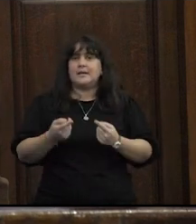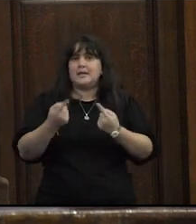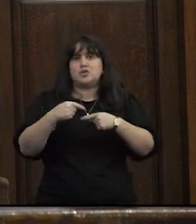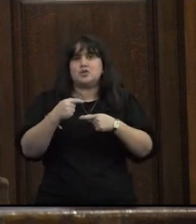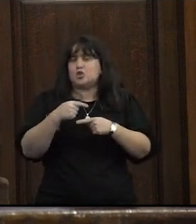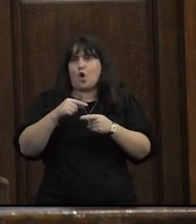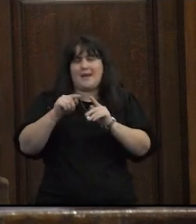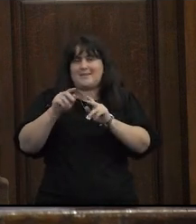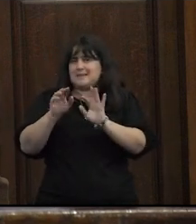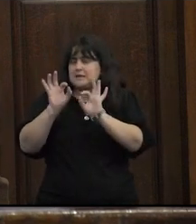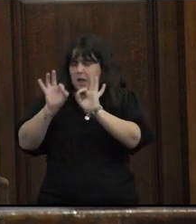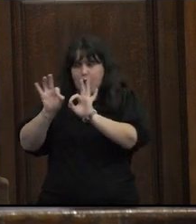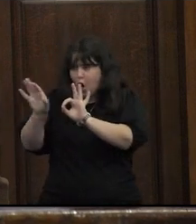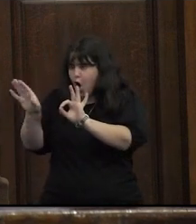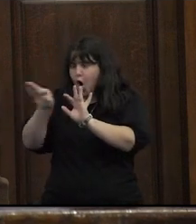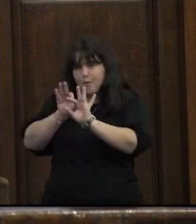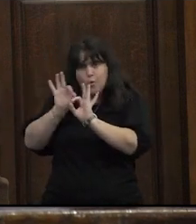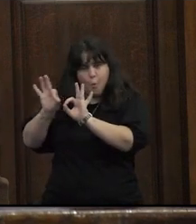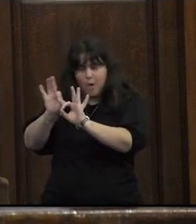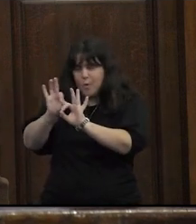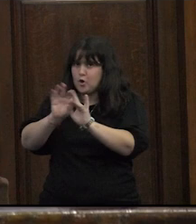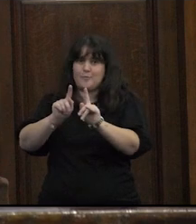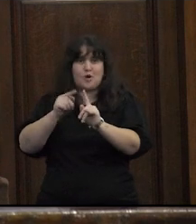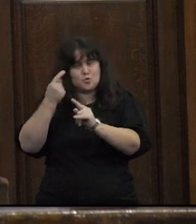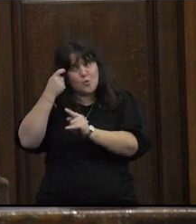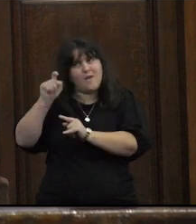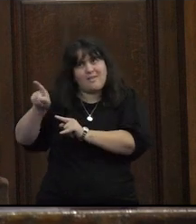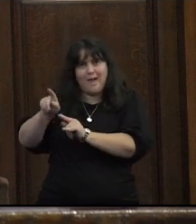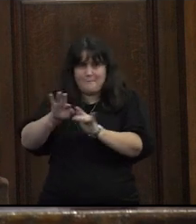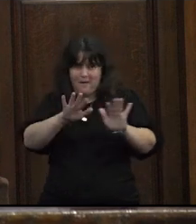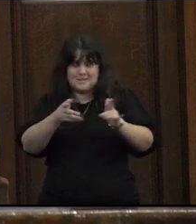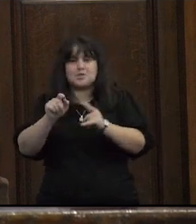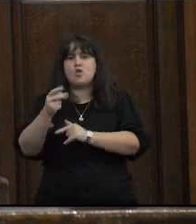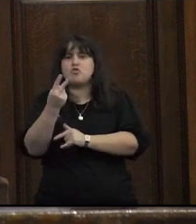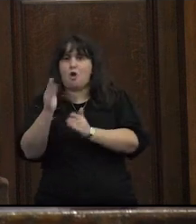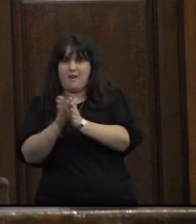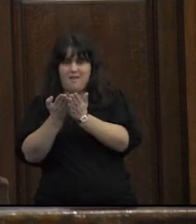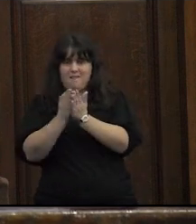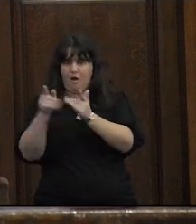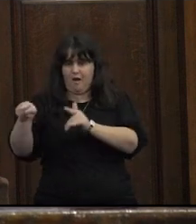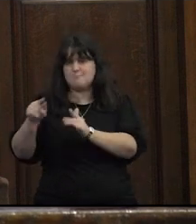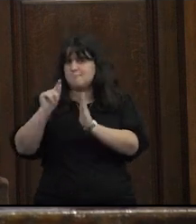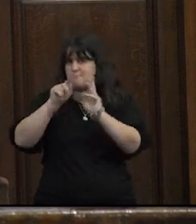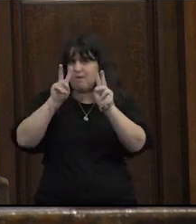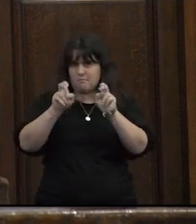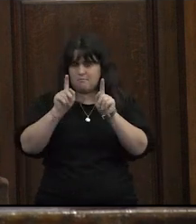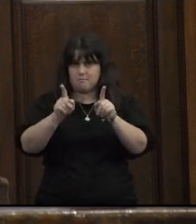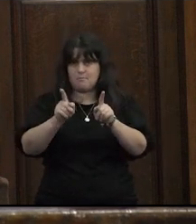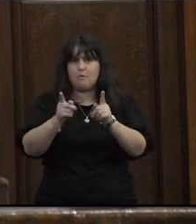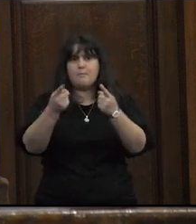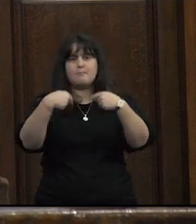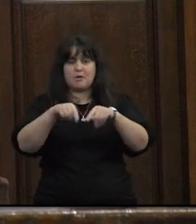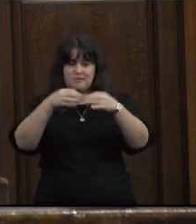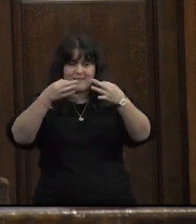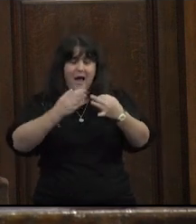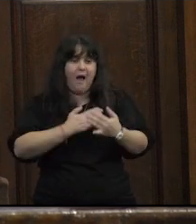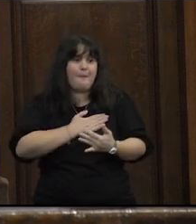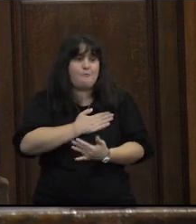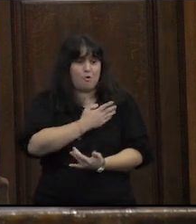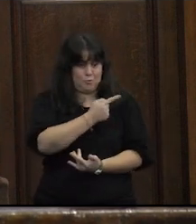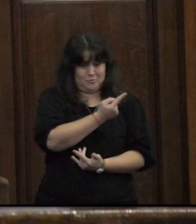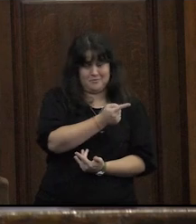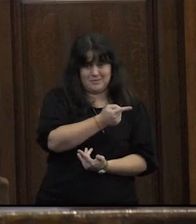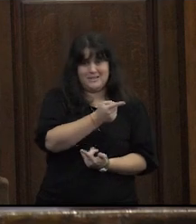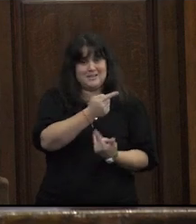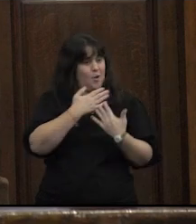no la estoy citando textual pero sigo con su idea ella tiene dos libros donde trabaja esto y sin embargo el amor